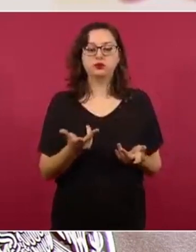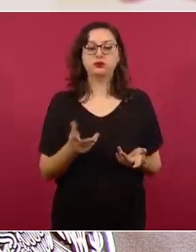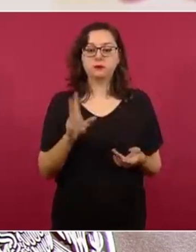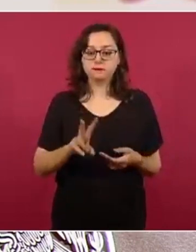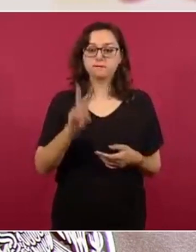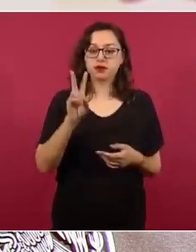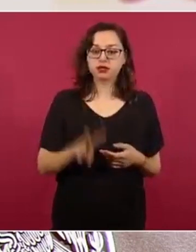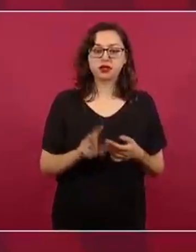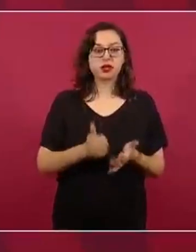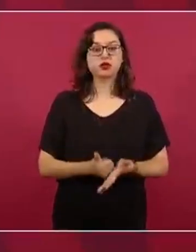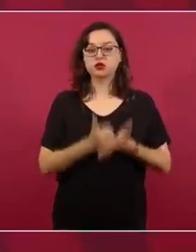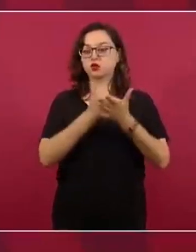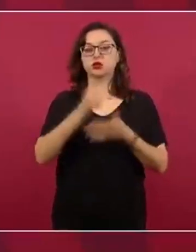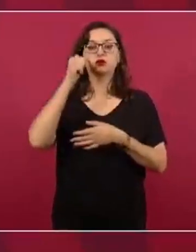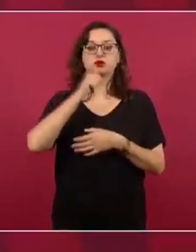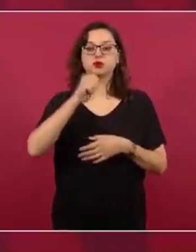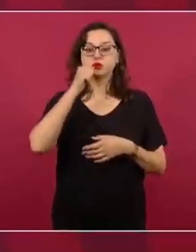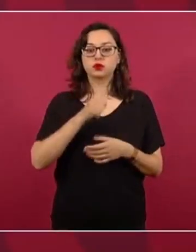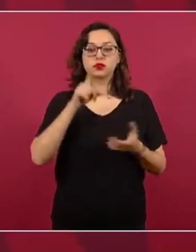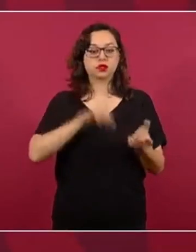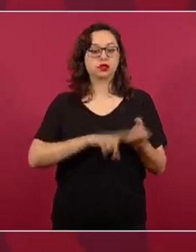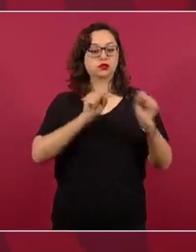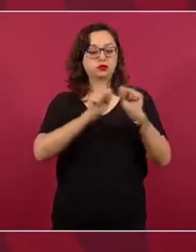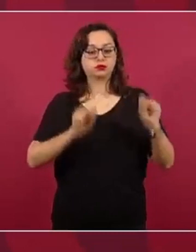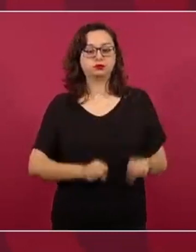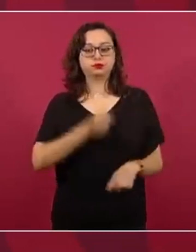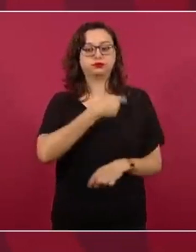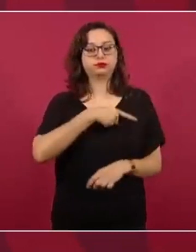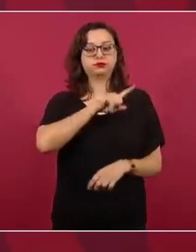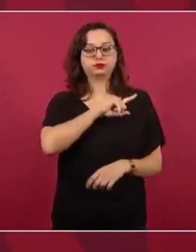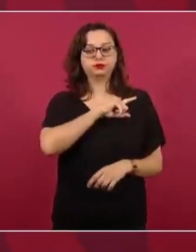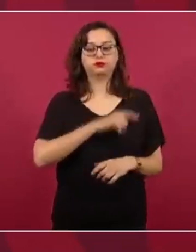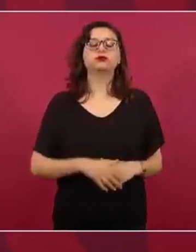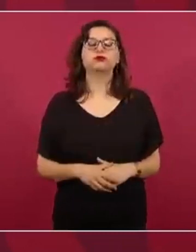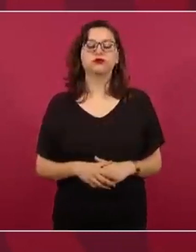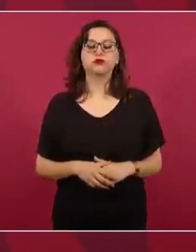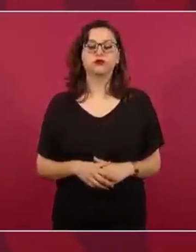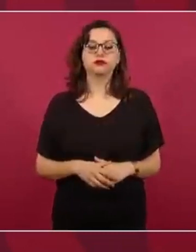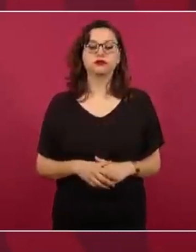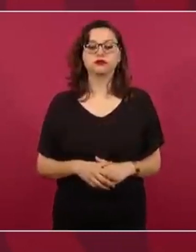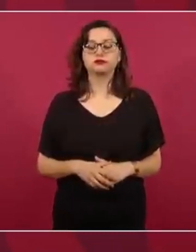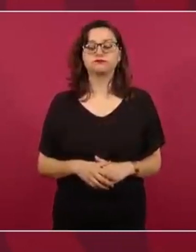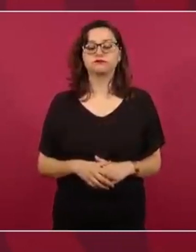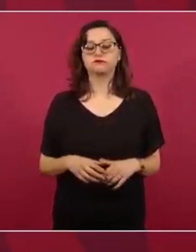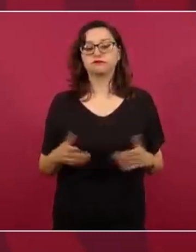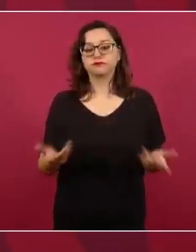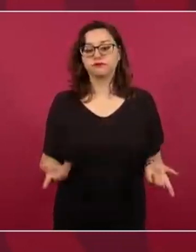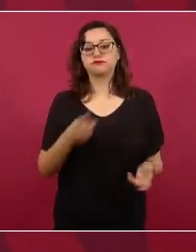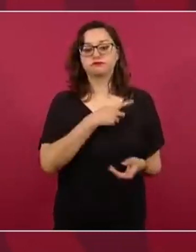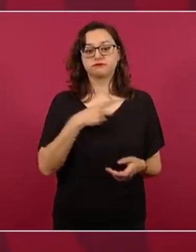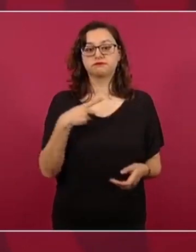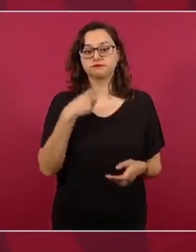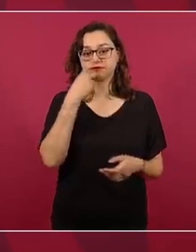en la transformación del sistema de salud de nuestro país. En principio, como también se señaló, vamos a